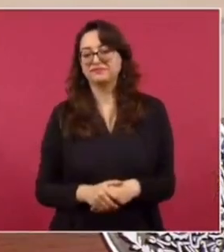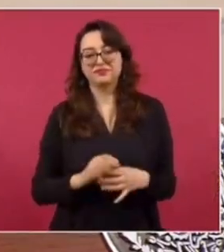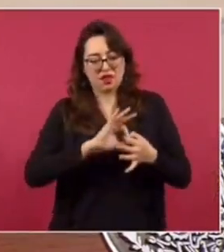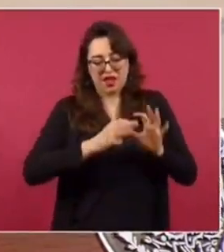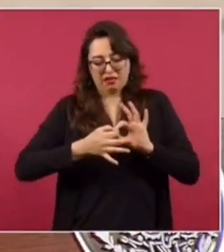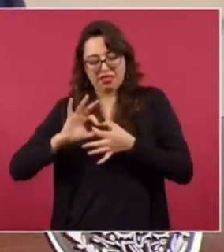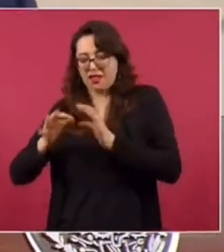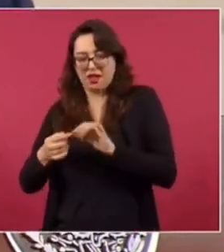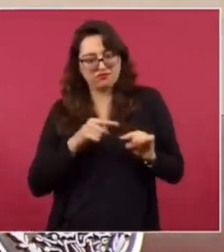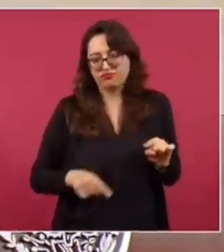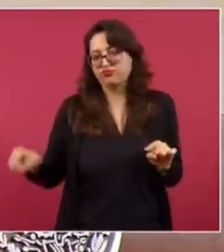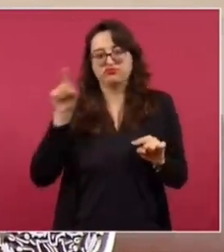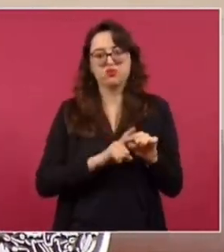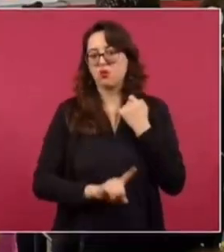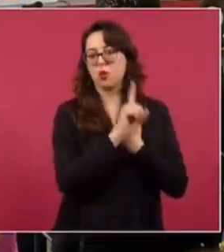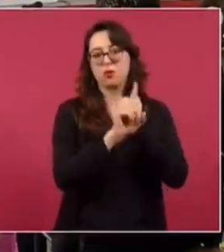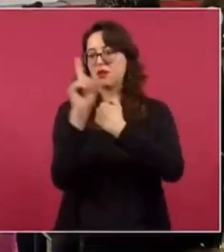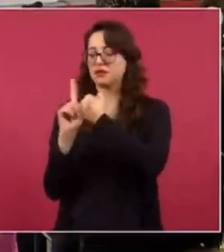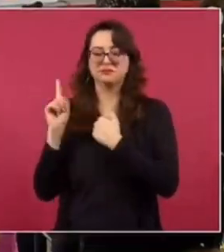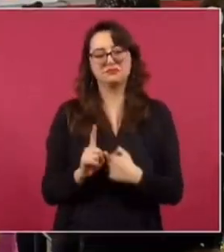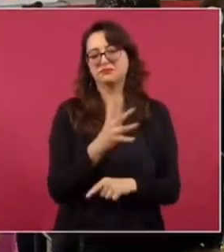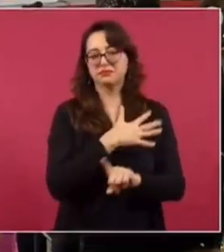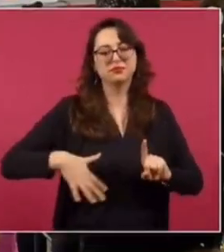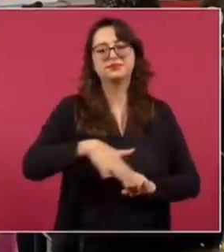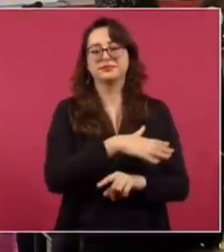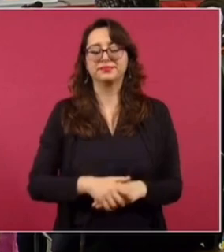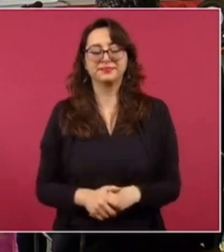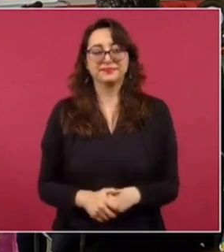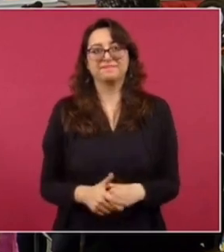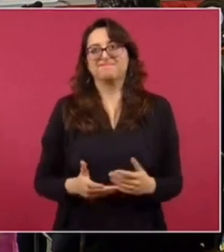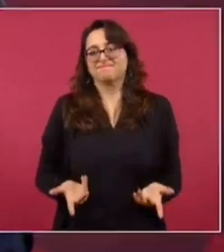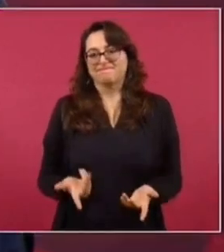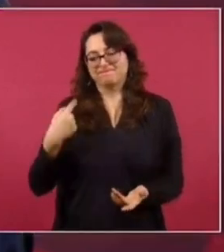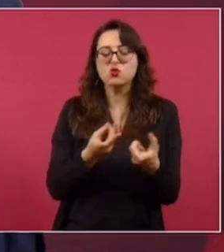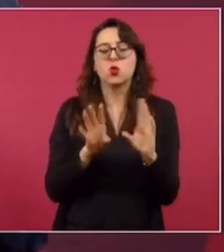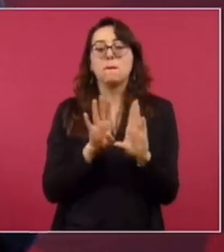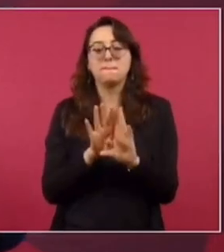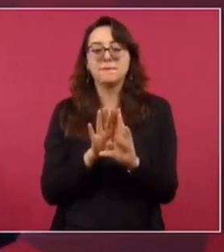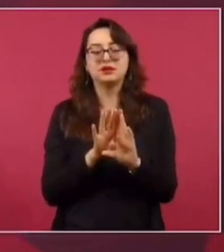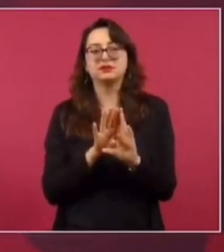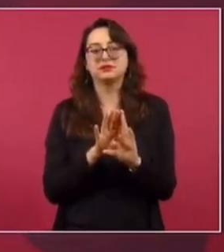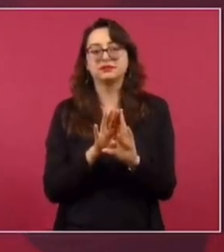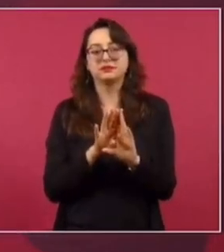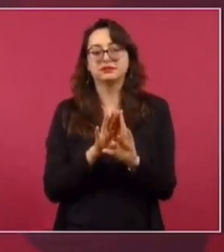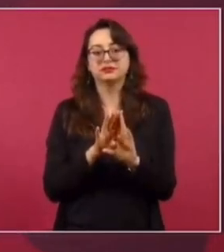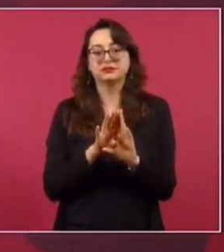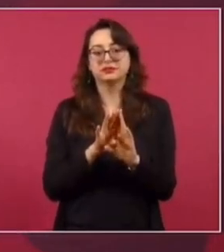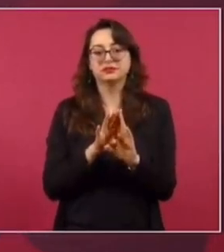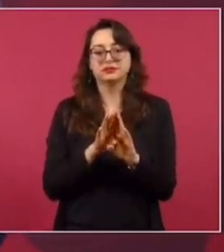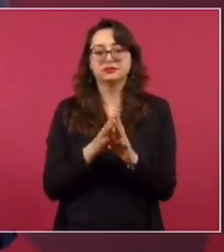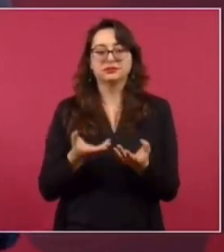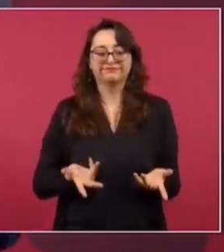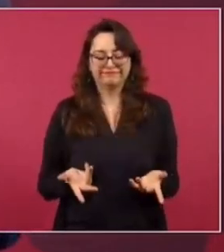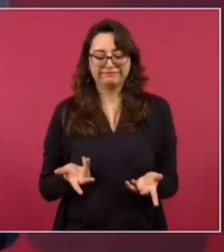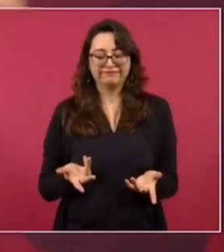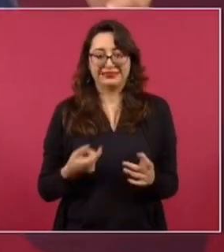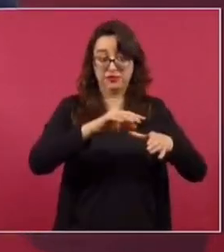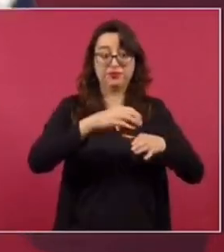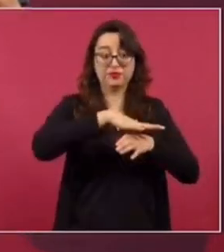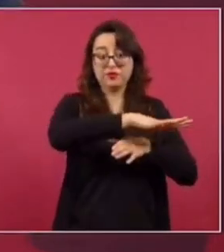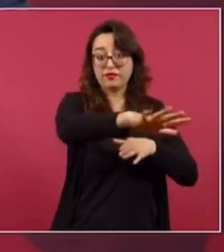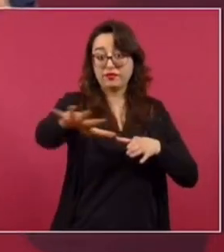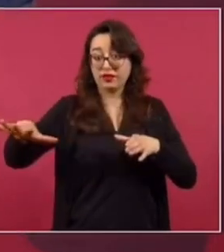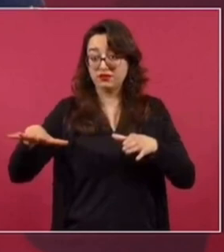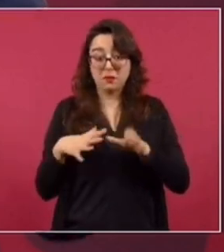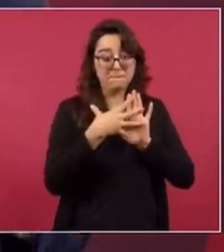mezcla de factores. Entonces, estamos buscando atender las causas. Porque si eso se extiende,